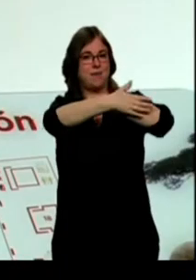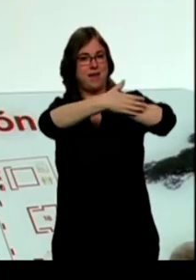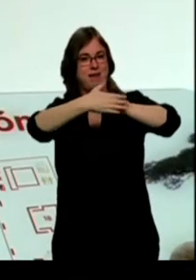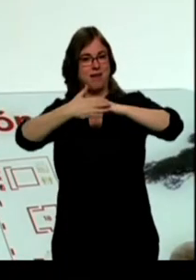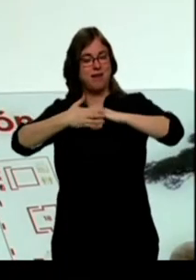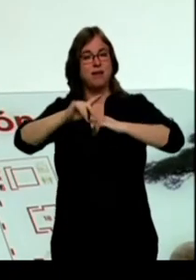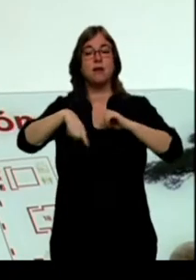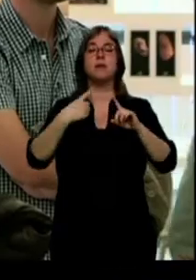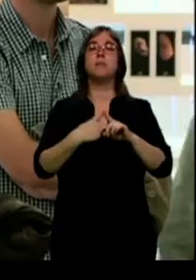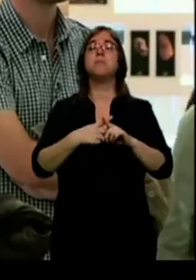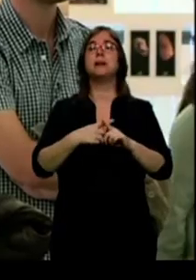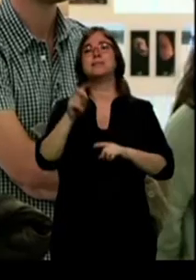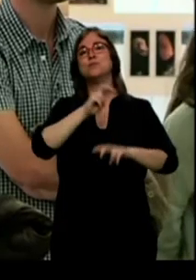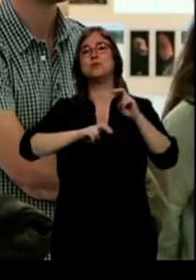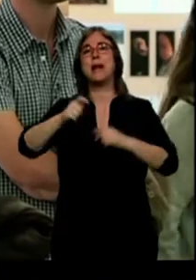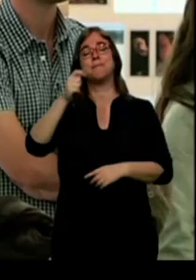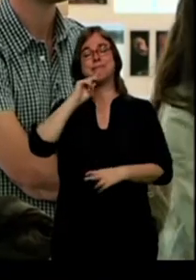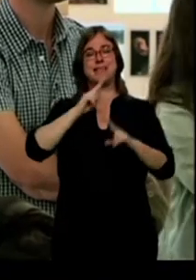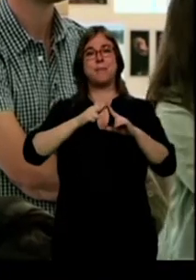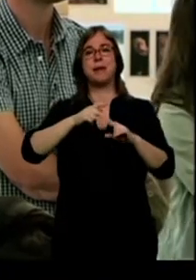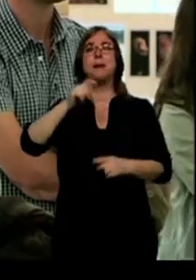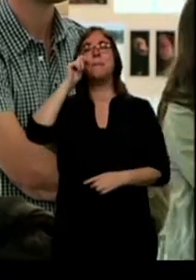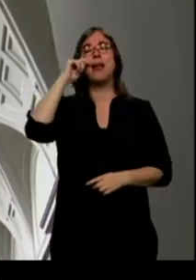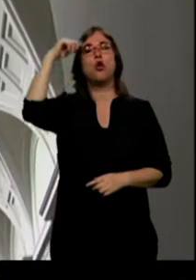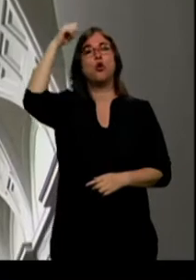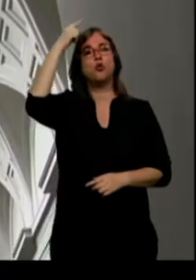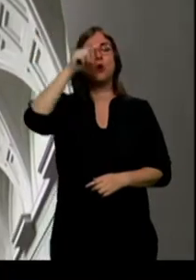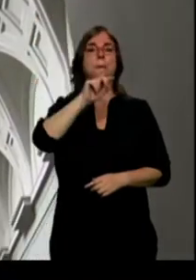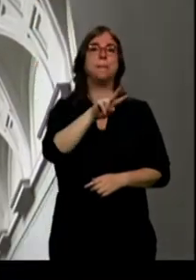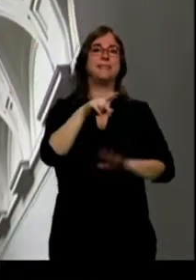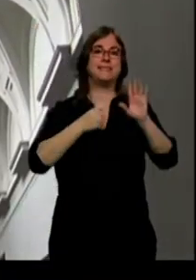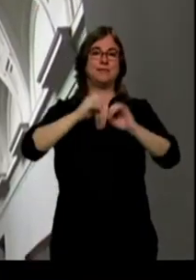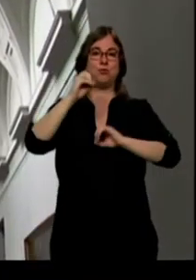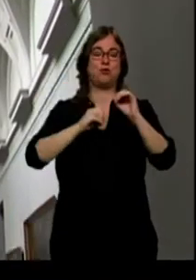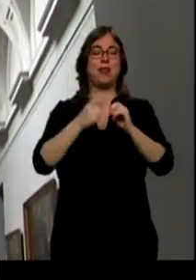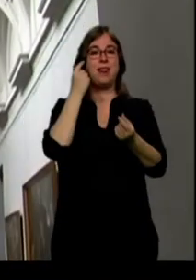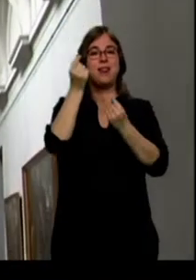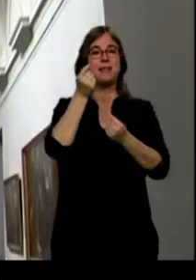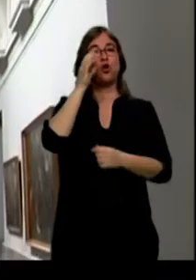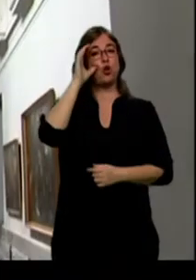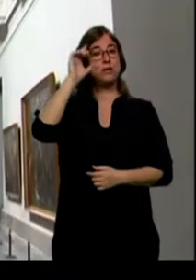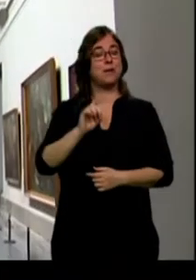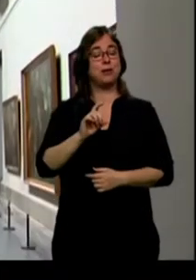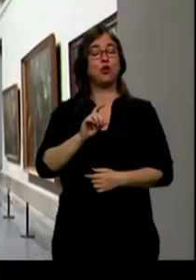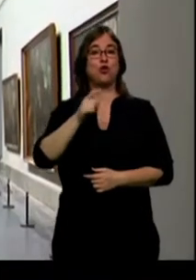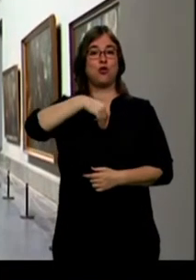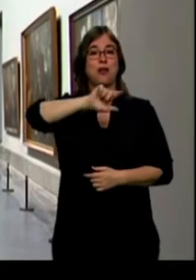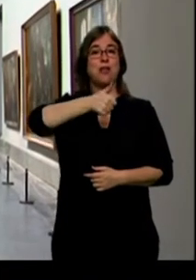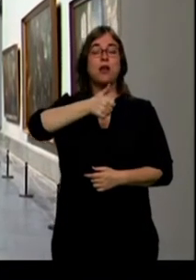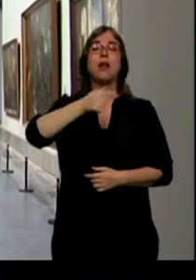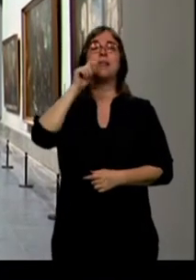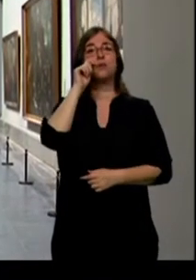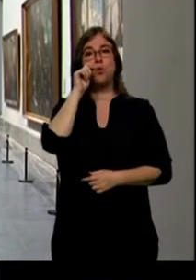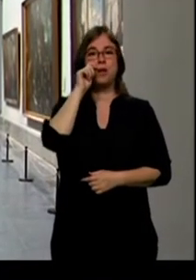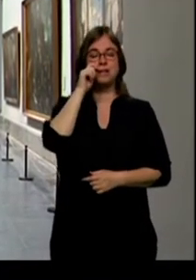cultural ya son un 26%. Son datos del Observatorio Nacional de Turismo Emisor, que revela que cada vez más escogemos el